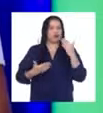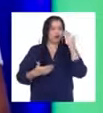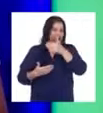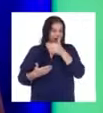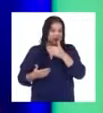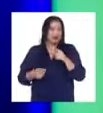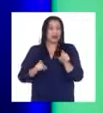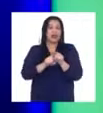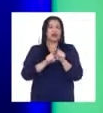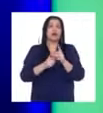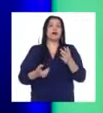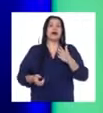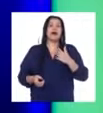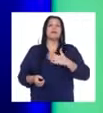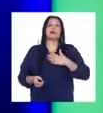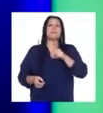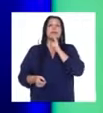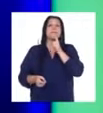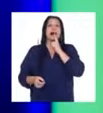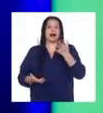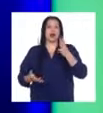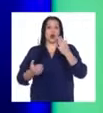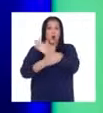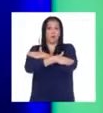los 50 años de mi papá.